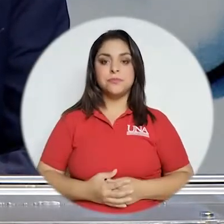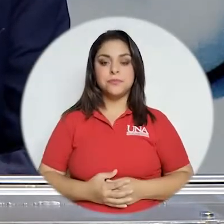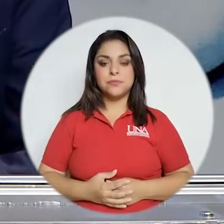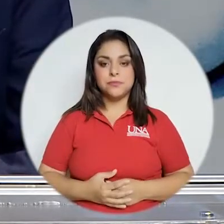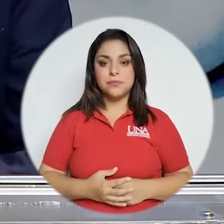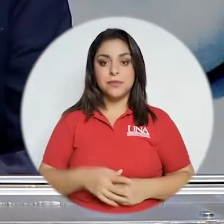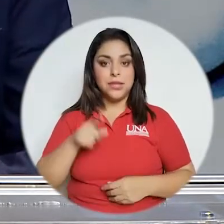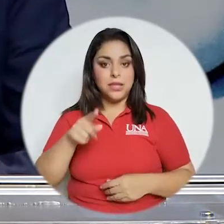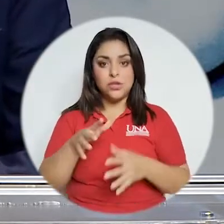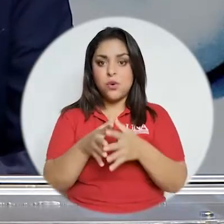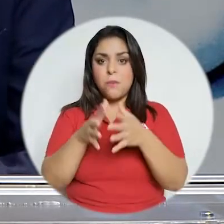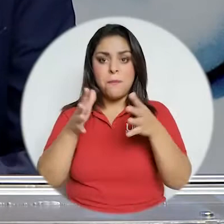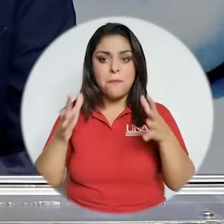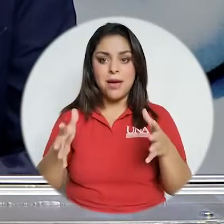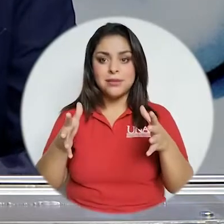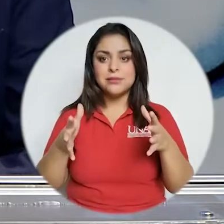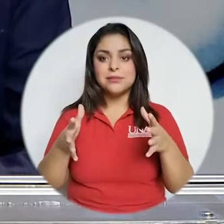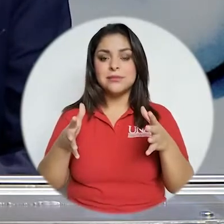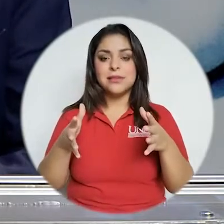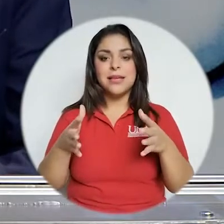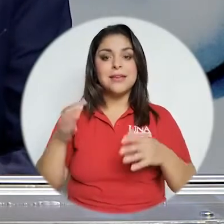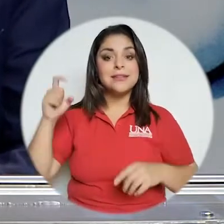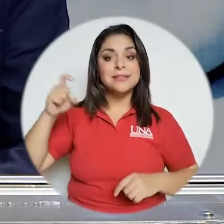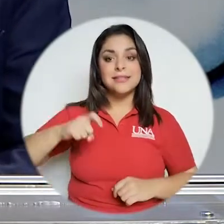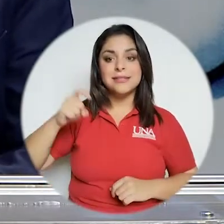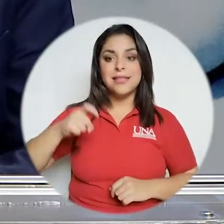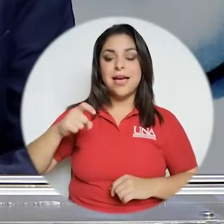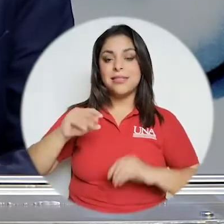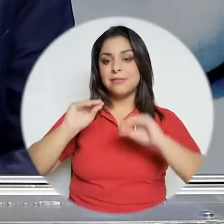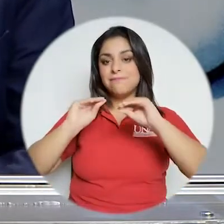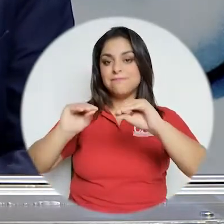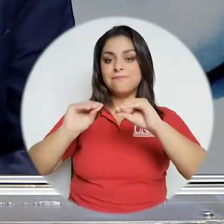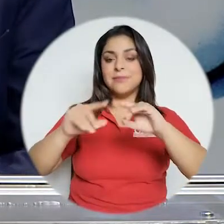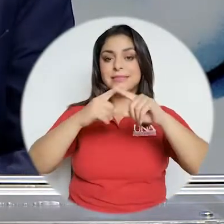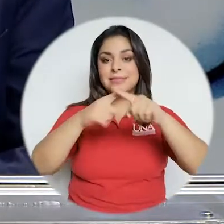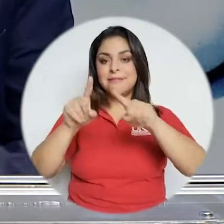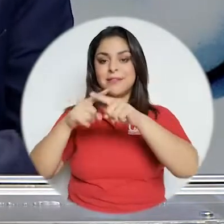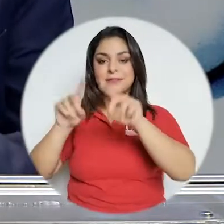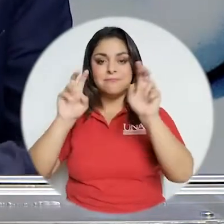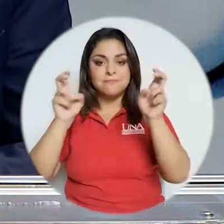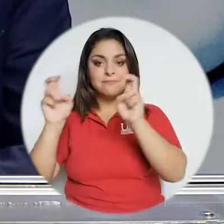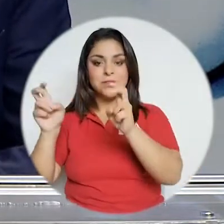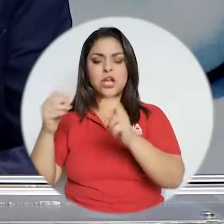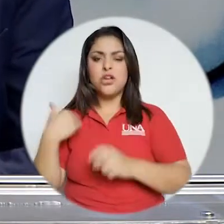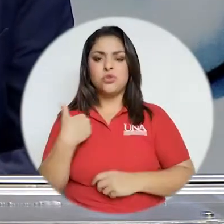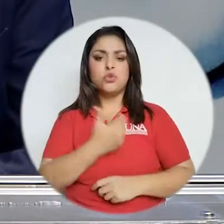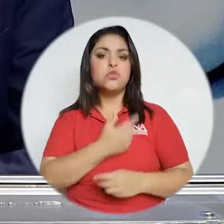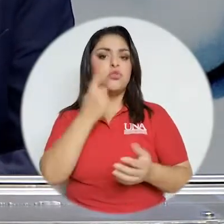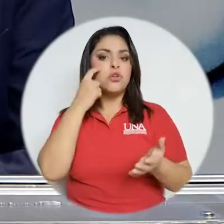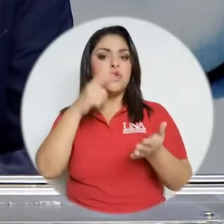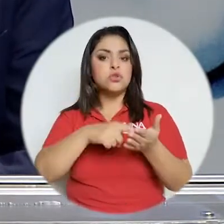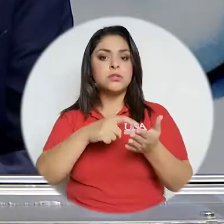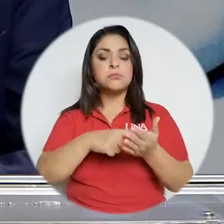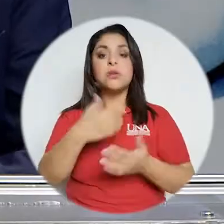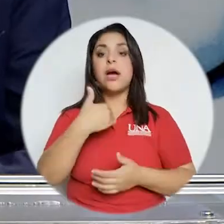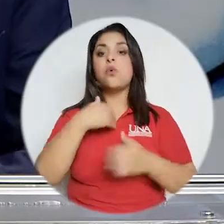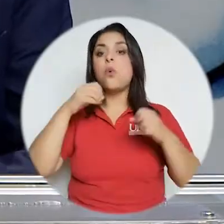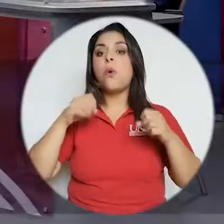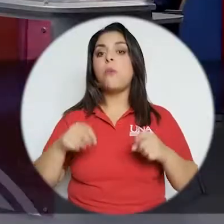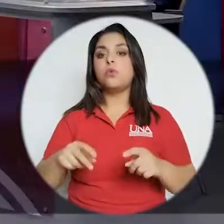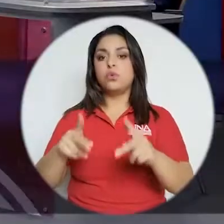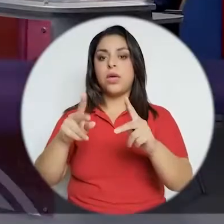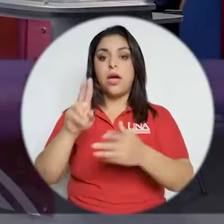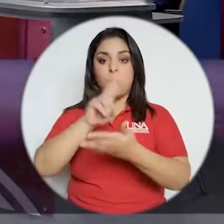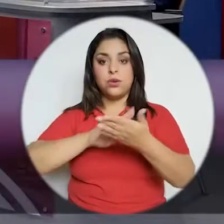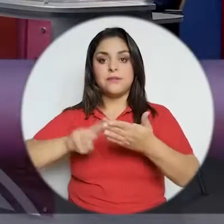formación y se nos aumentó tremendamente la necesidad de formar en diferentes campos entonces reconocemos